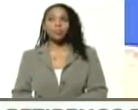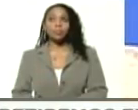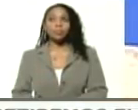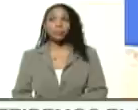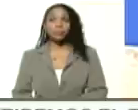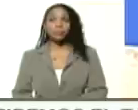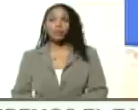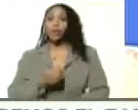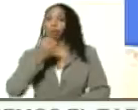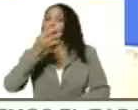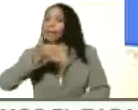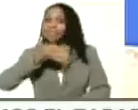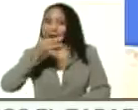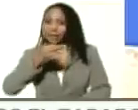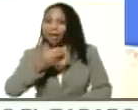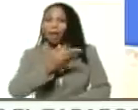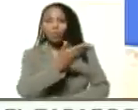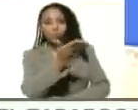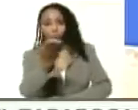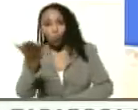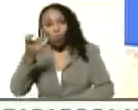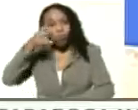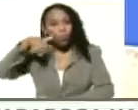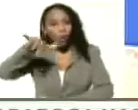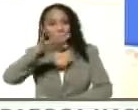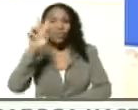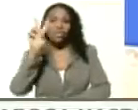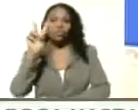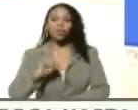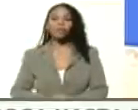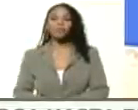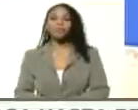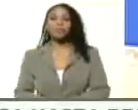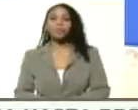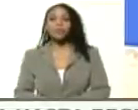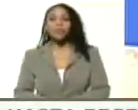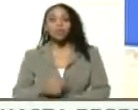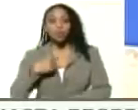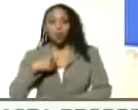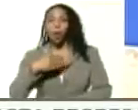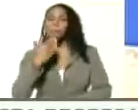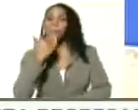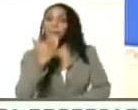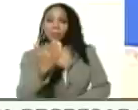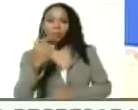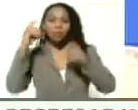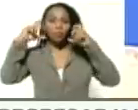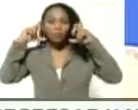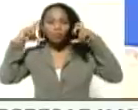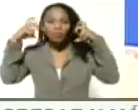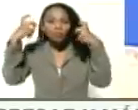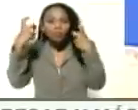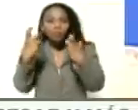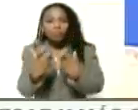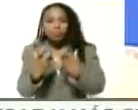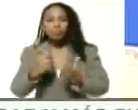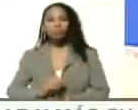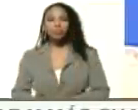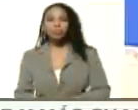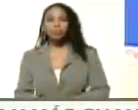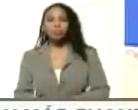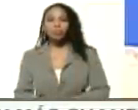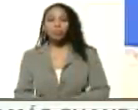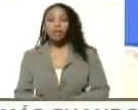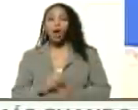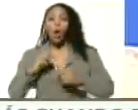Muy buenas tardes a todo el pueblo de Venezuela. Me voy a permitir retirar el tapabocas en la